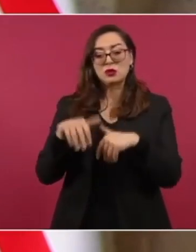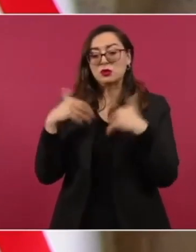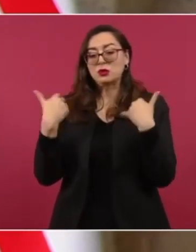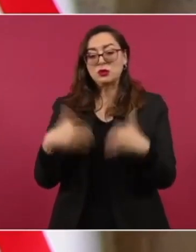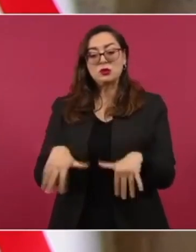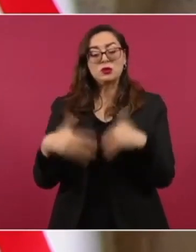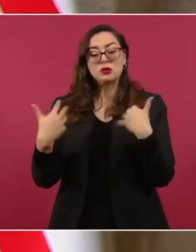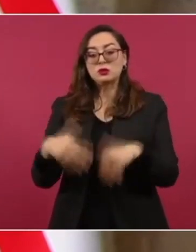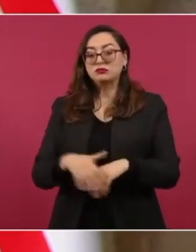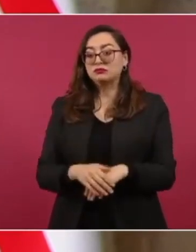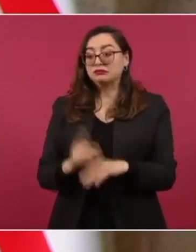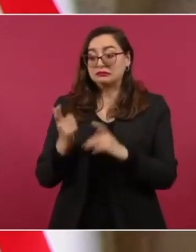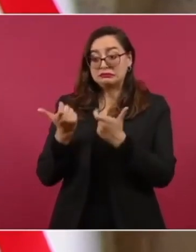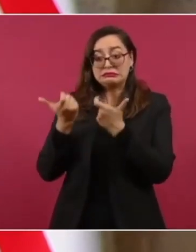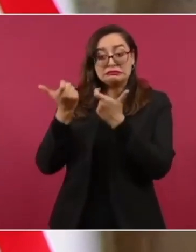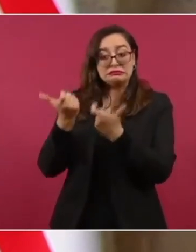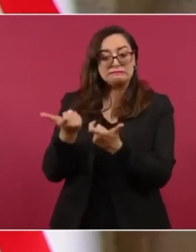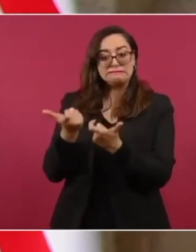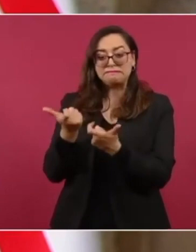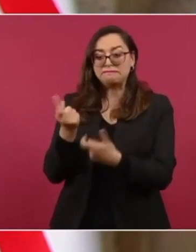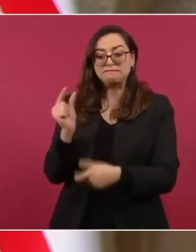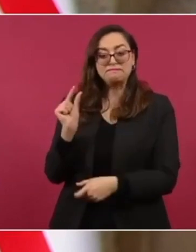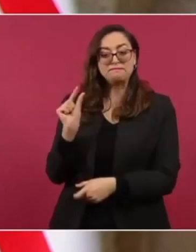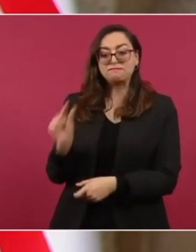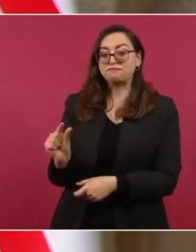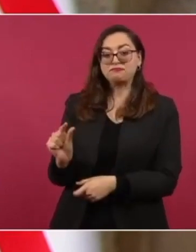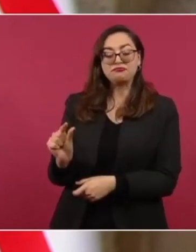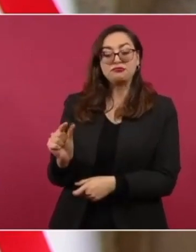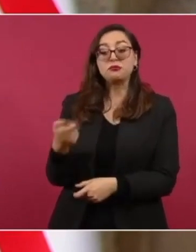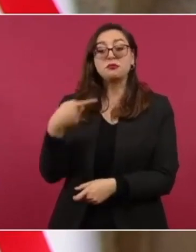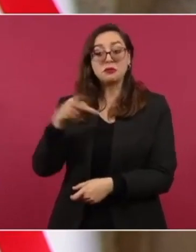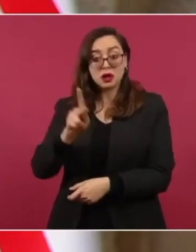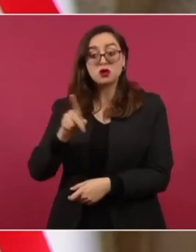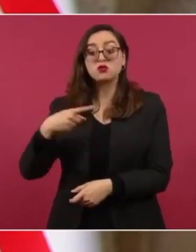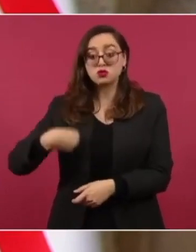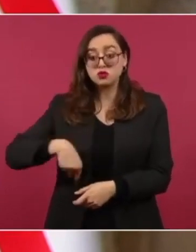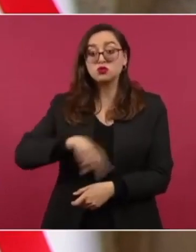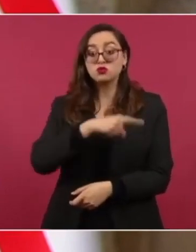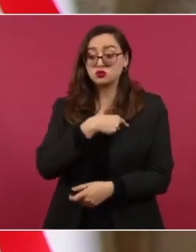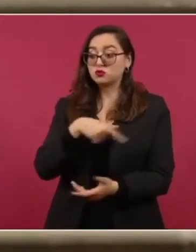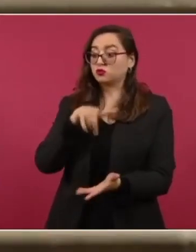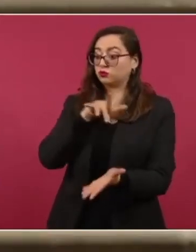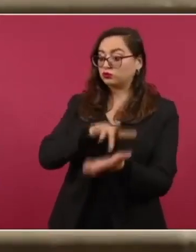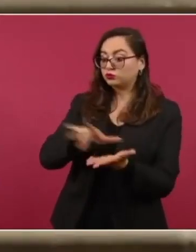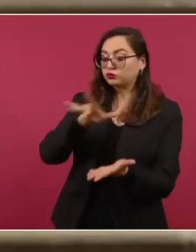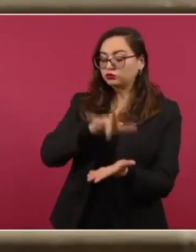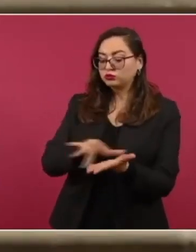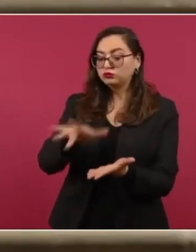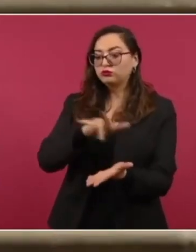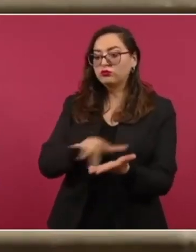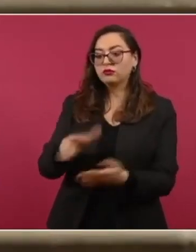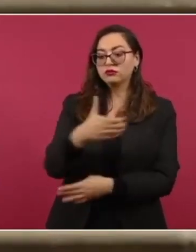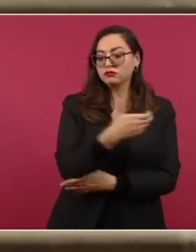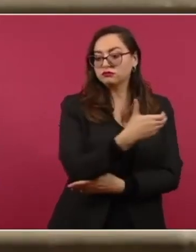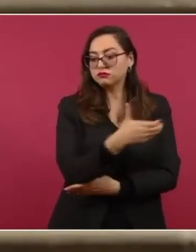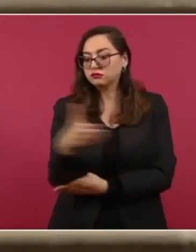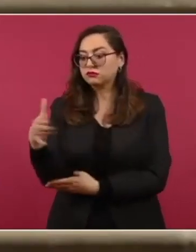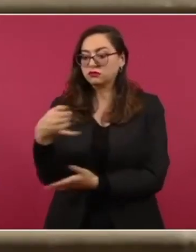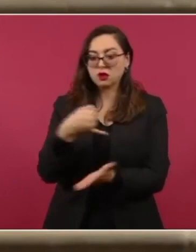recursos, estamos ayudando a productores de comunidades en Honduras y El Salvador